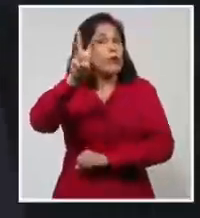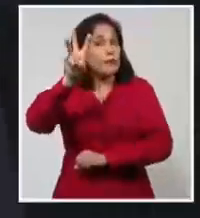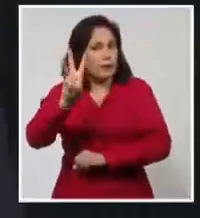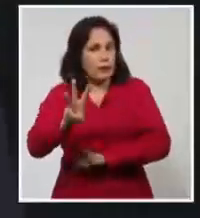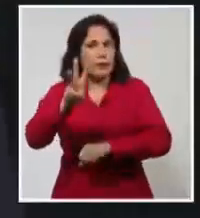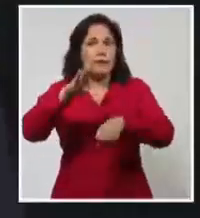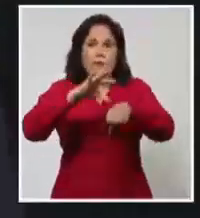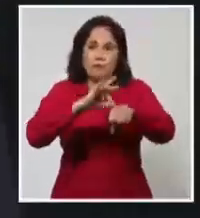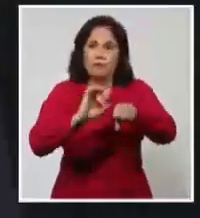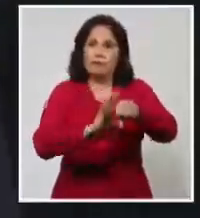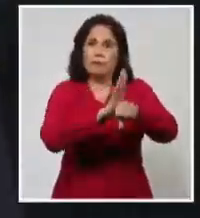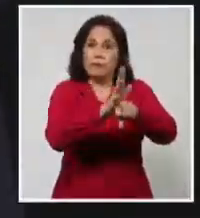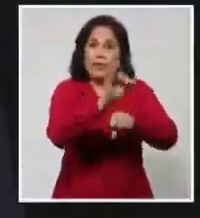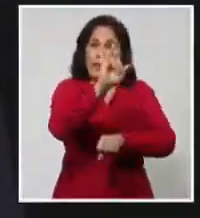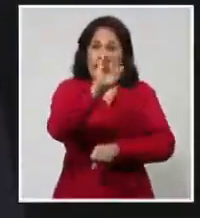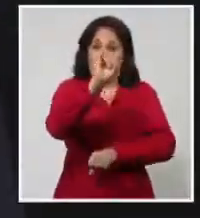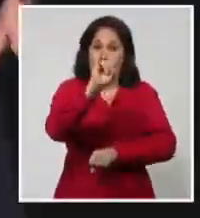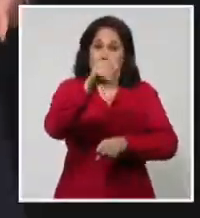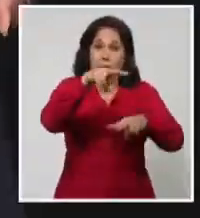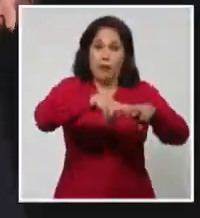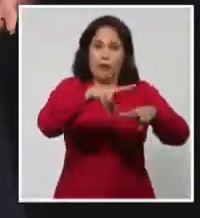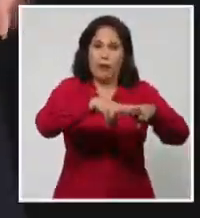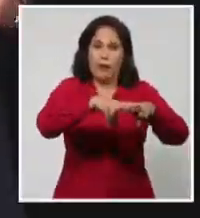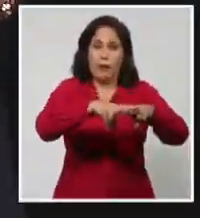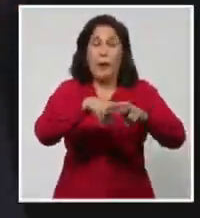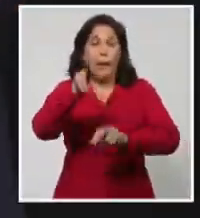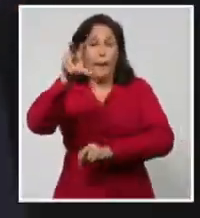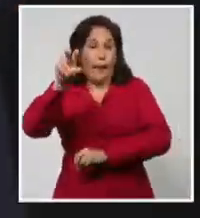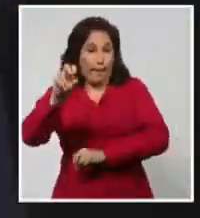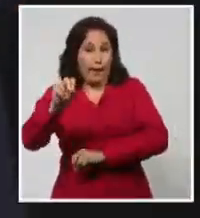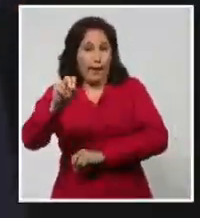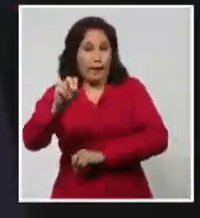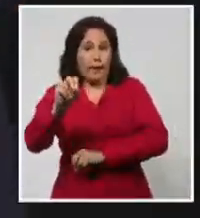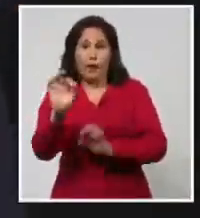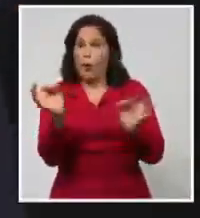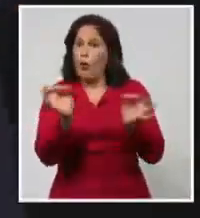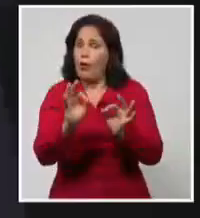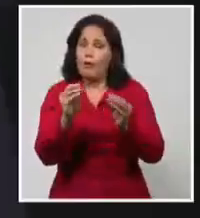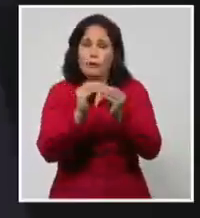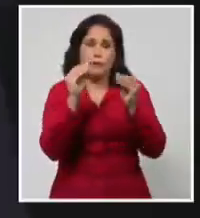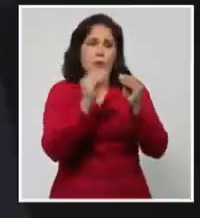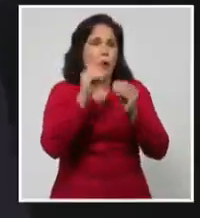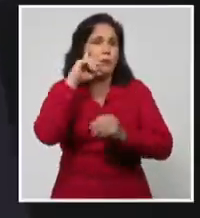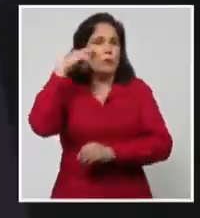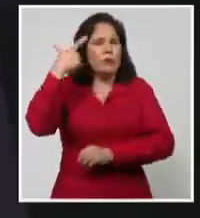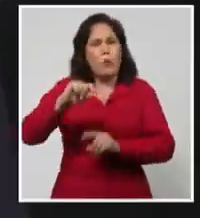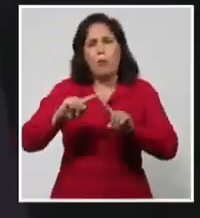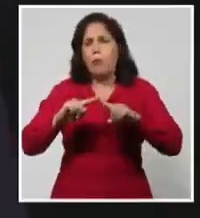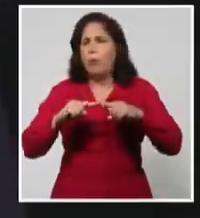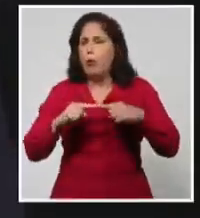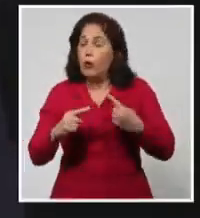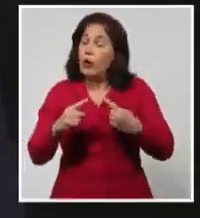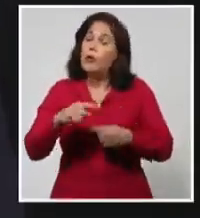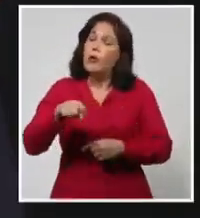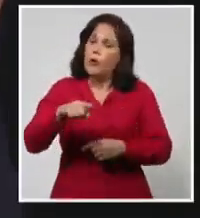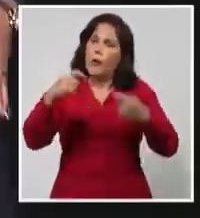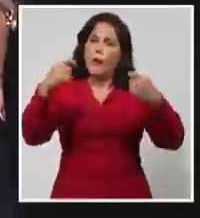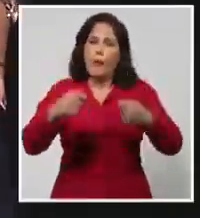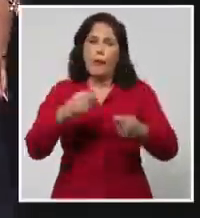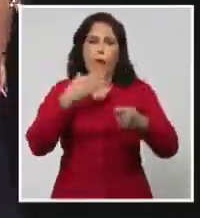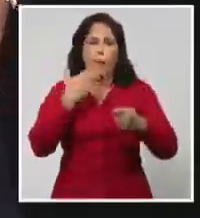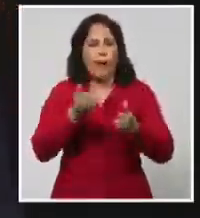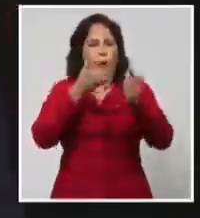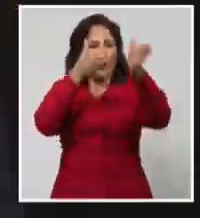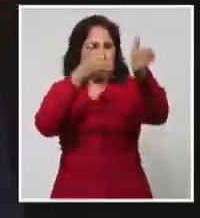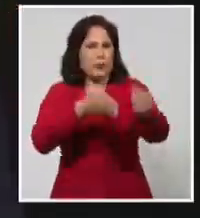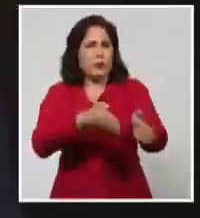76 en La Habana, más de 20 casos sin precisar la fuente de contagio. Honremos con mejor conducta